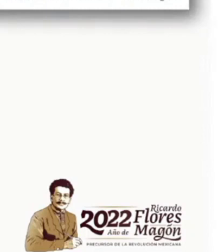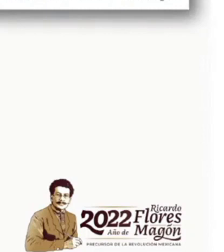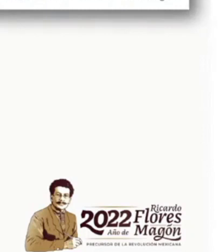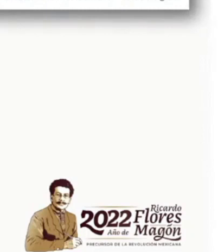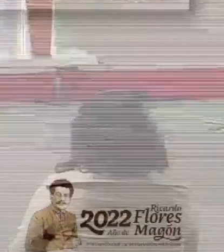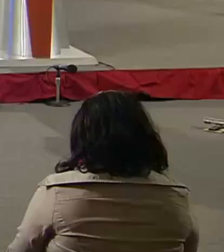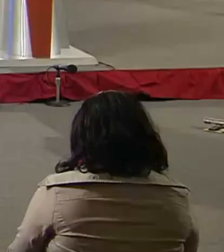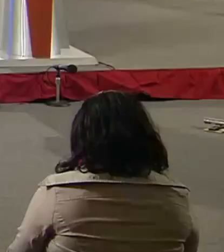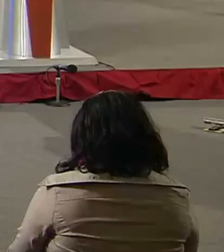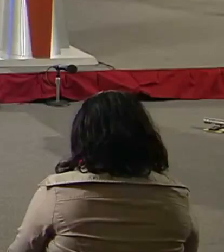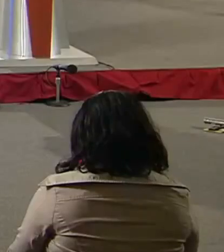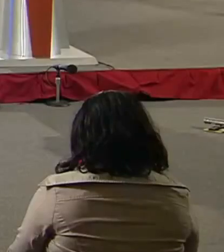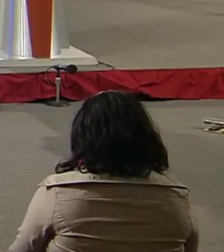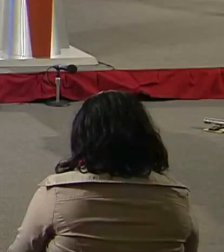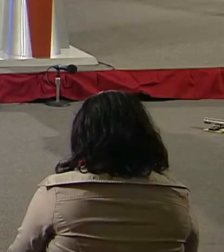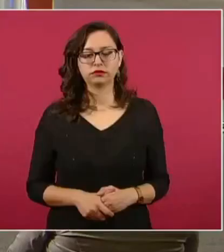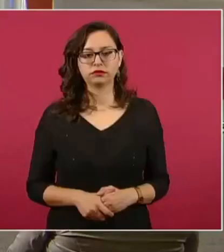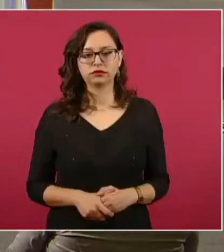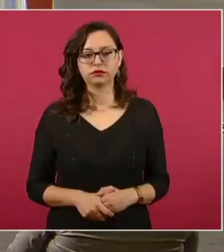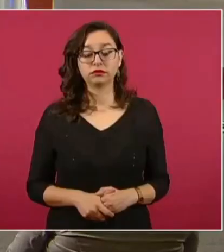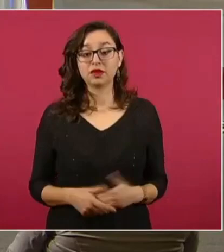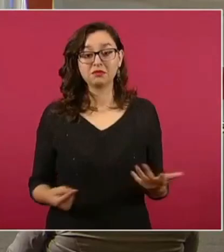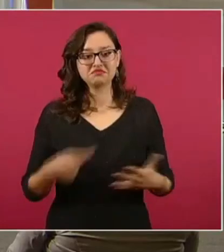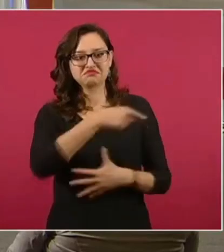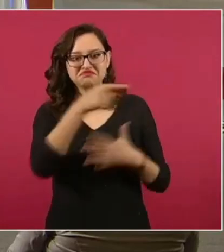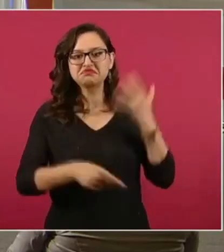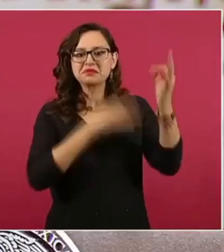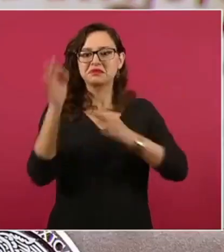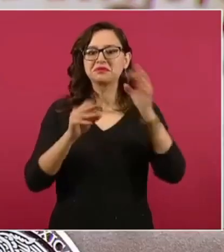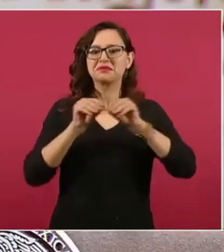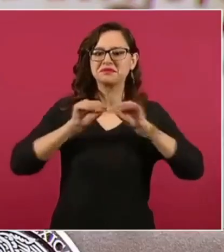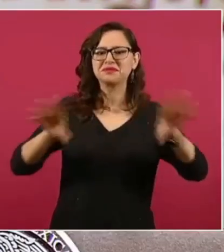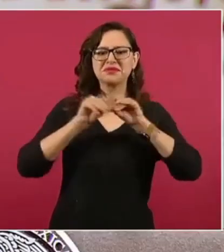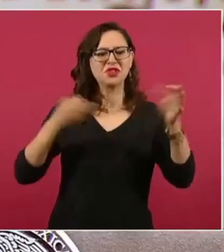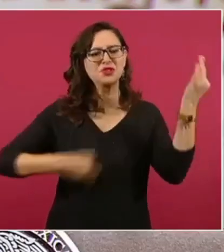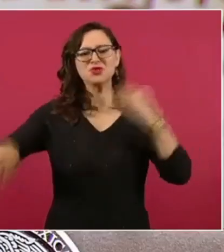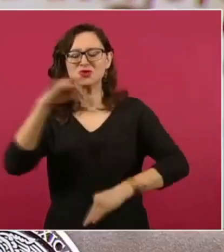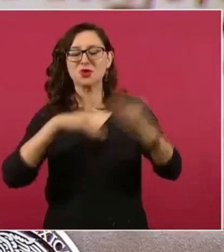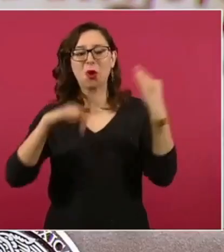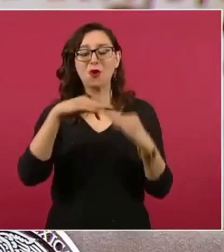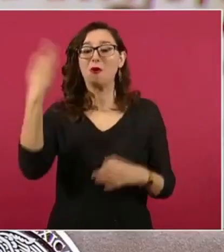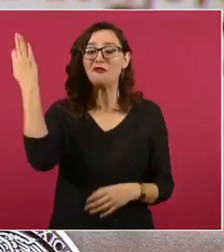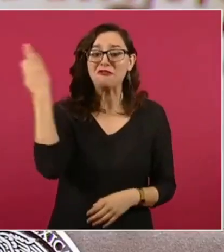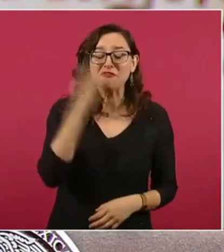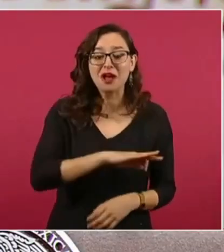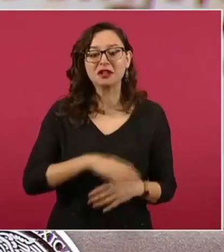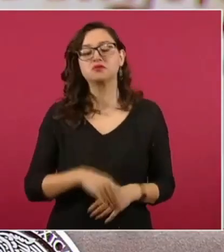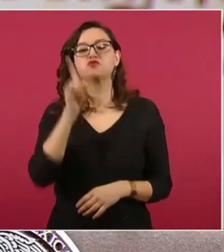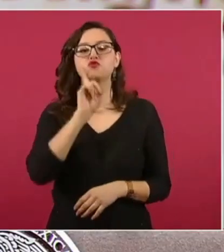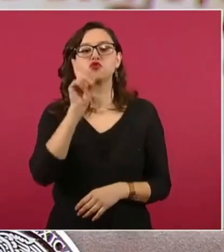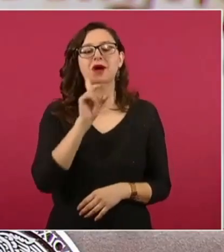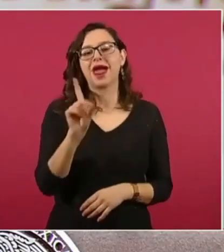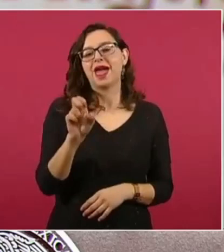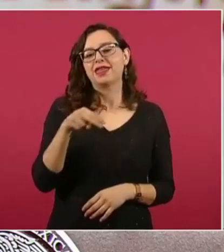pobreza franciscana que va a implementar el gobierno es falsa. O como las mentiras que también dice Denise Dreser